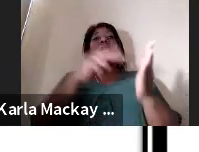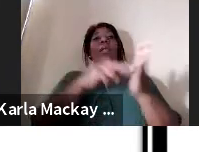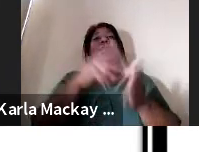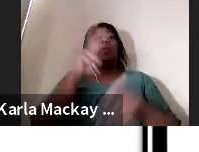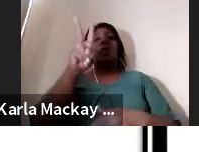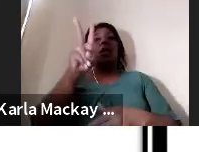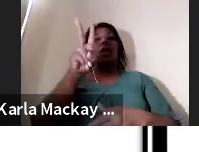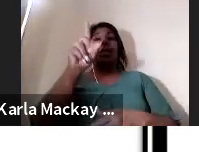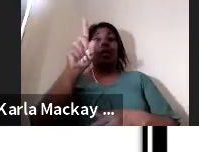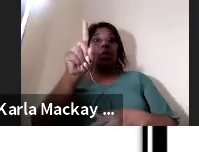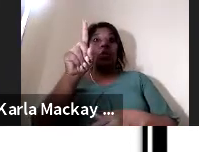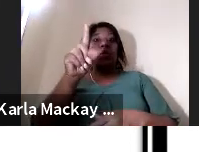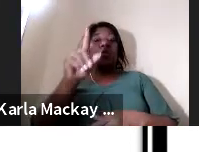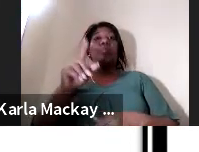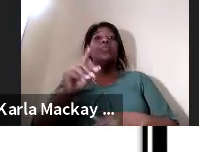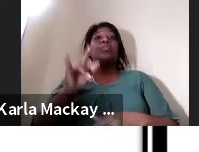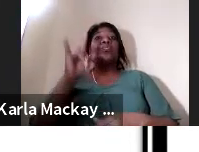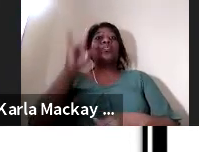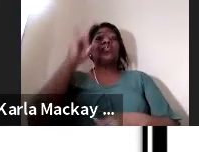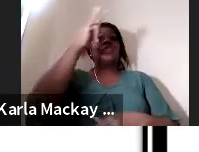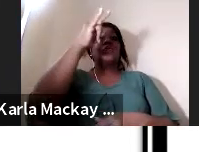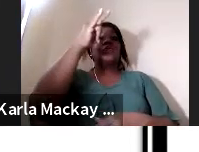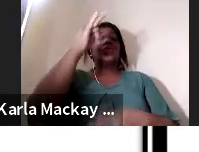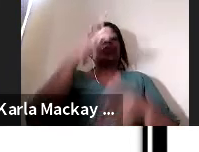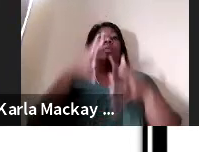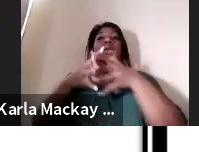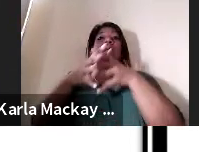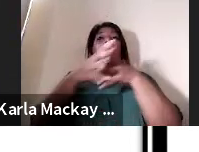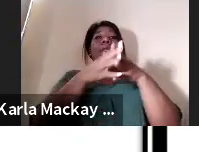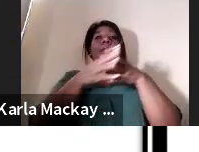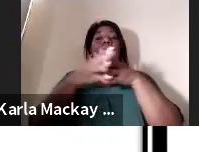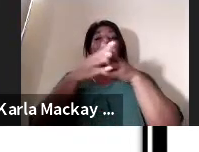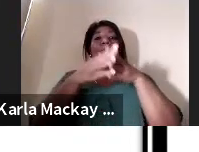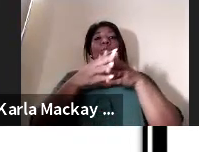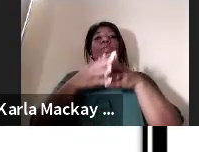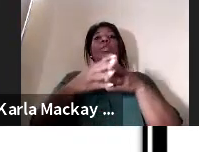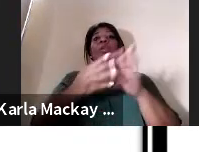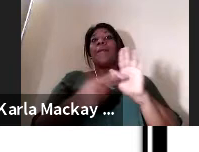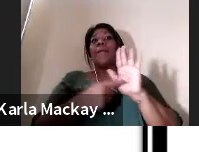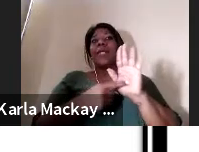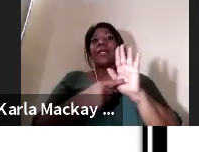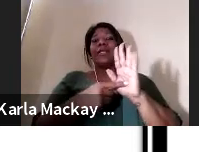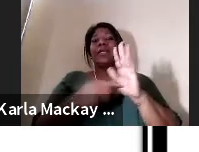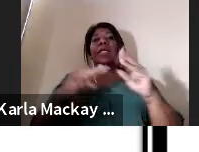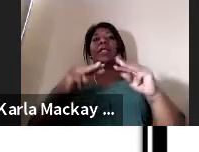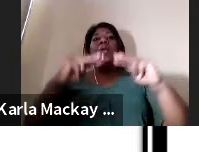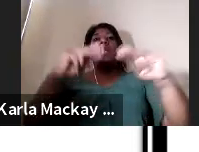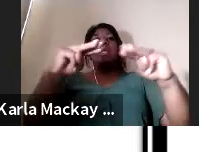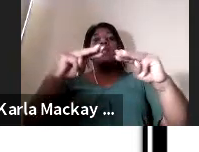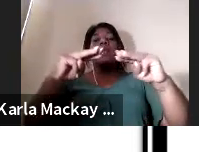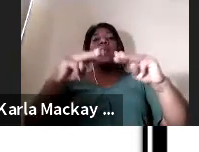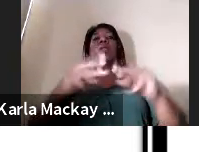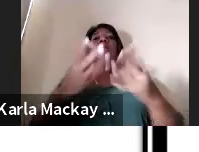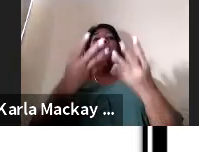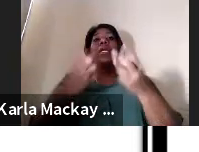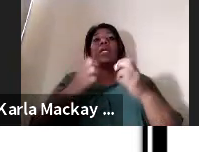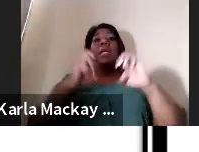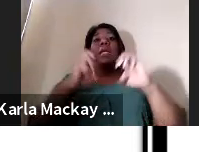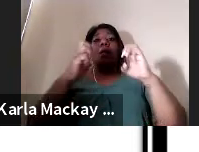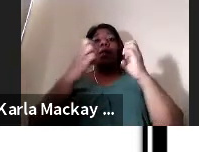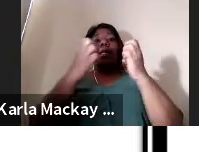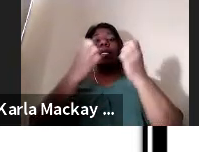participando en Estados Unidos presentando el método como experiencia y yo quiero informarle a todo el equipo del proyecto que hemos